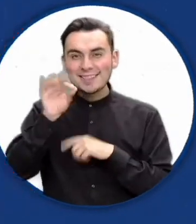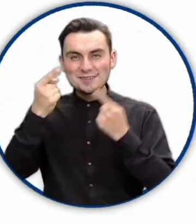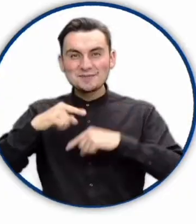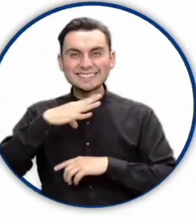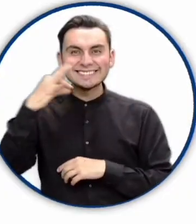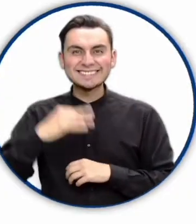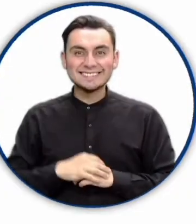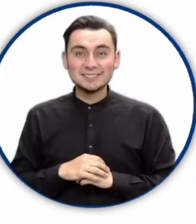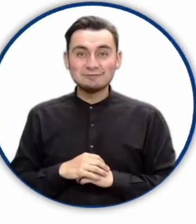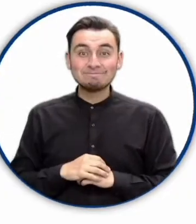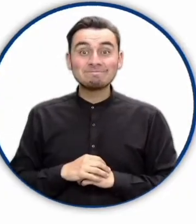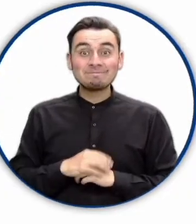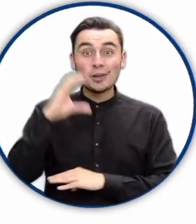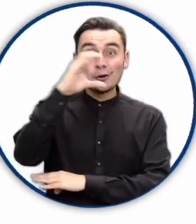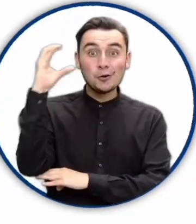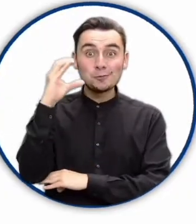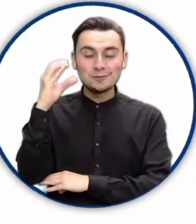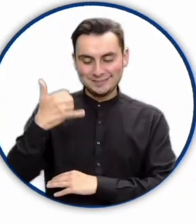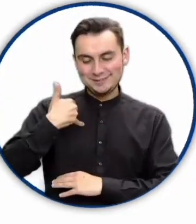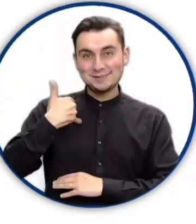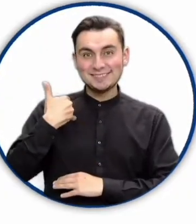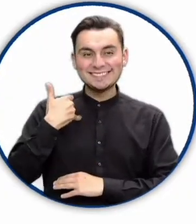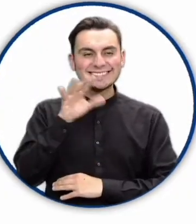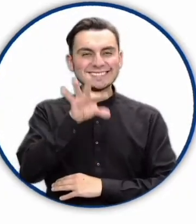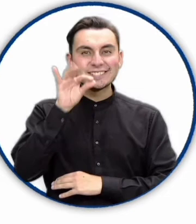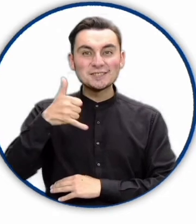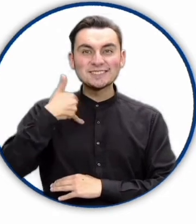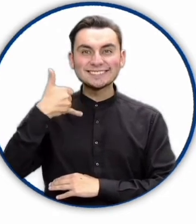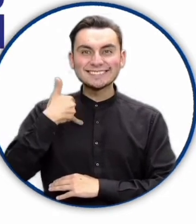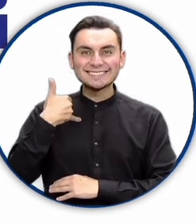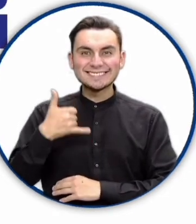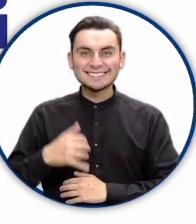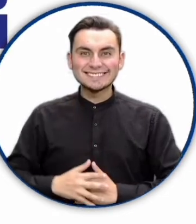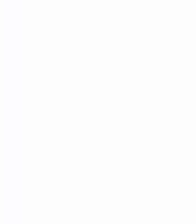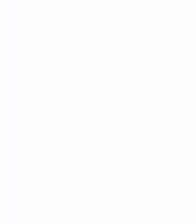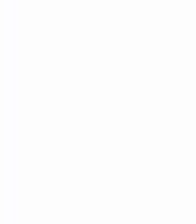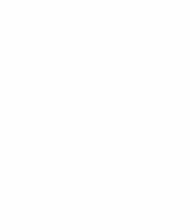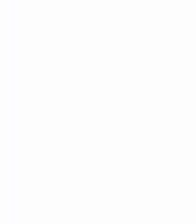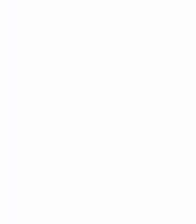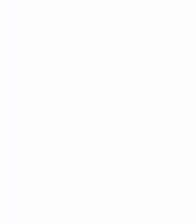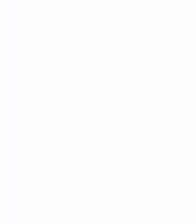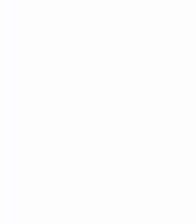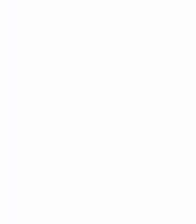poder elegir y ser elegidos. En Colombia, joven elige joven.